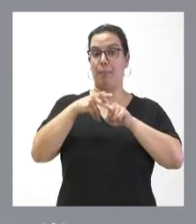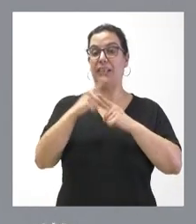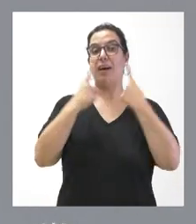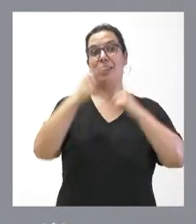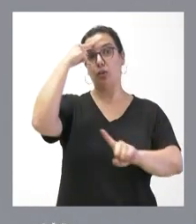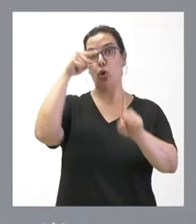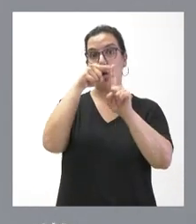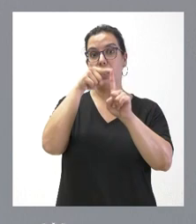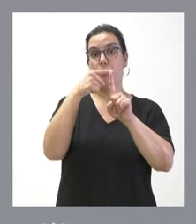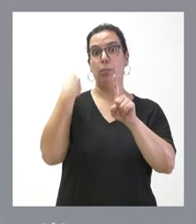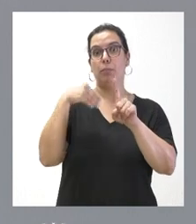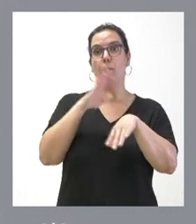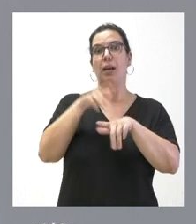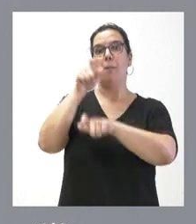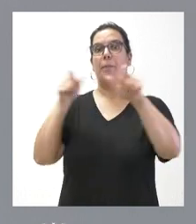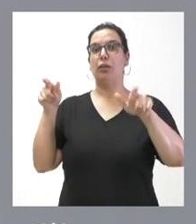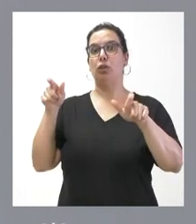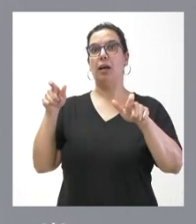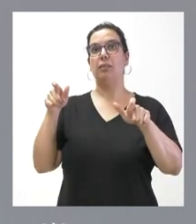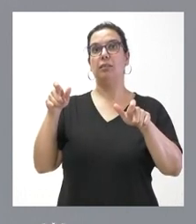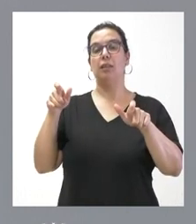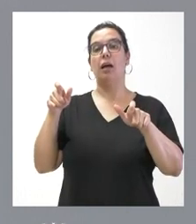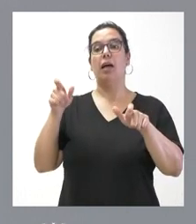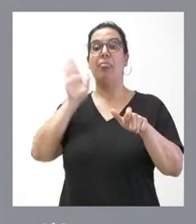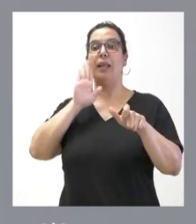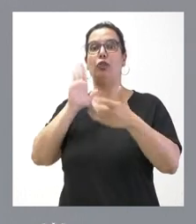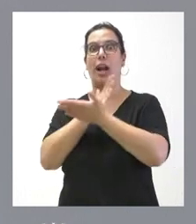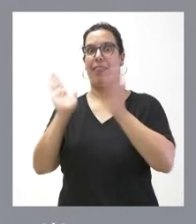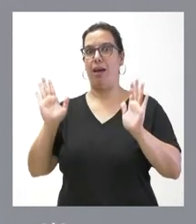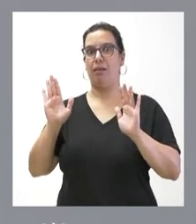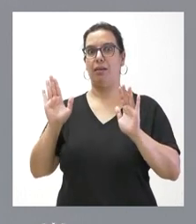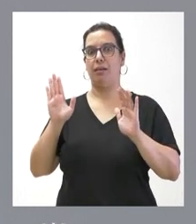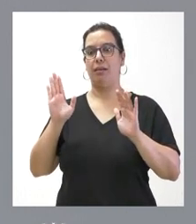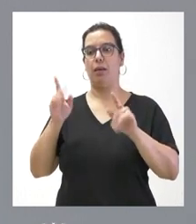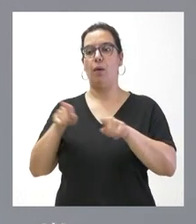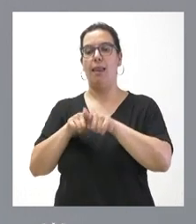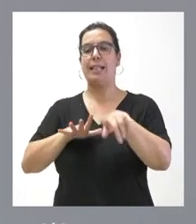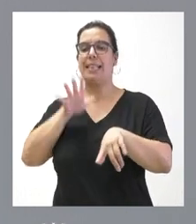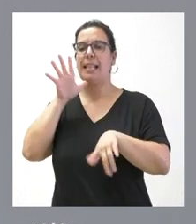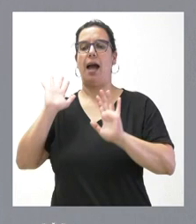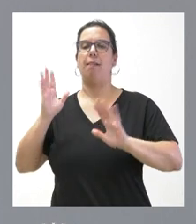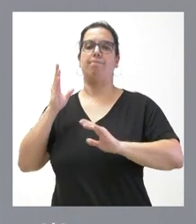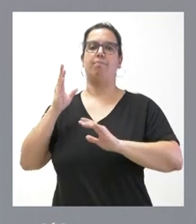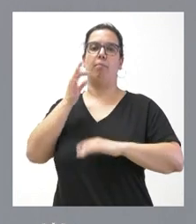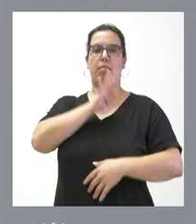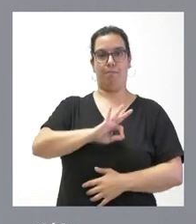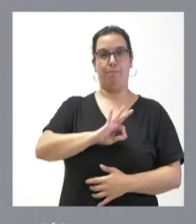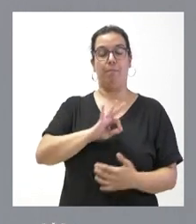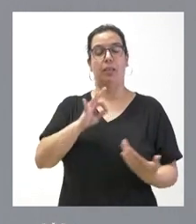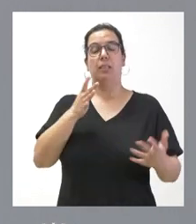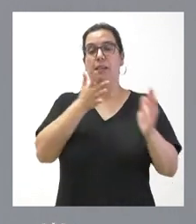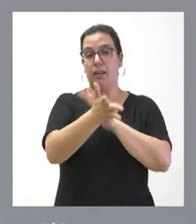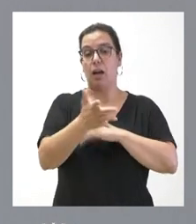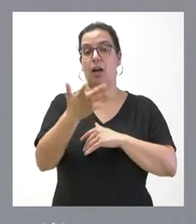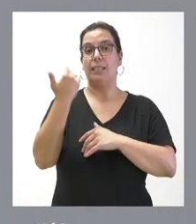disuadir de la existencia del delito. Es que no se trata solo de que cuando